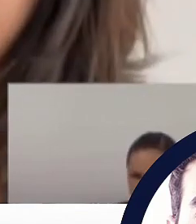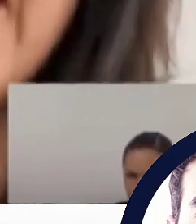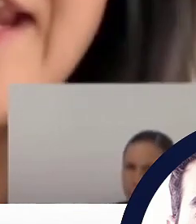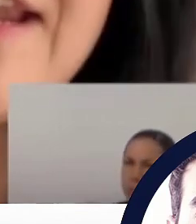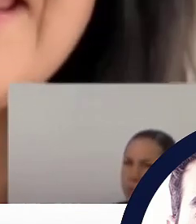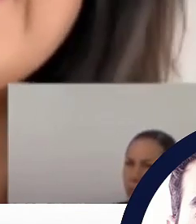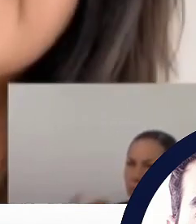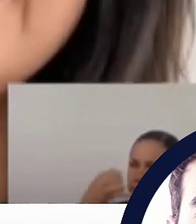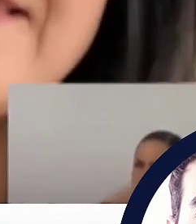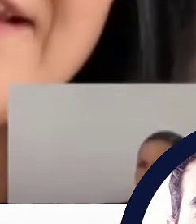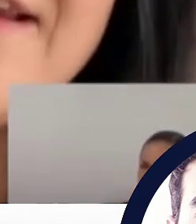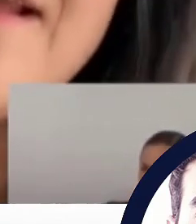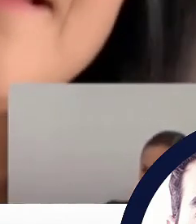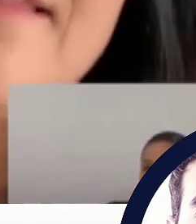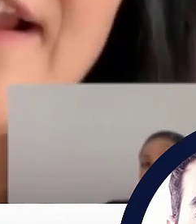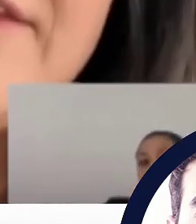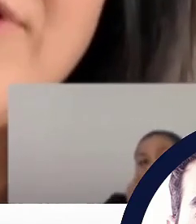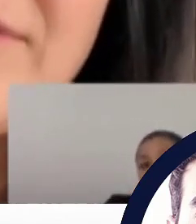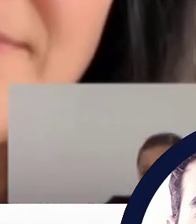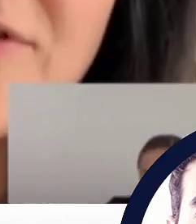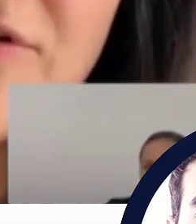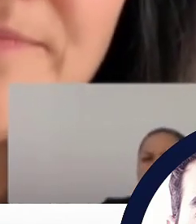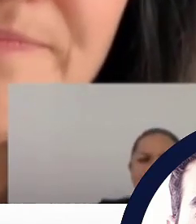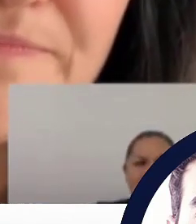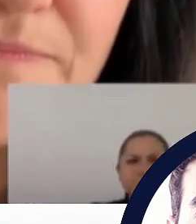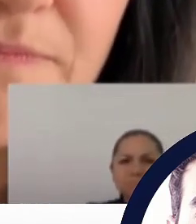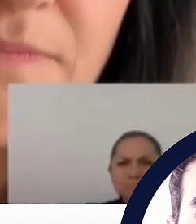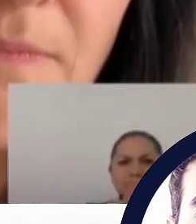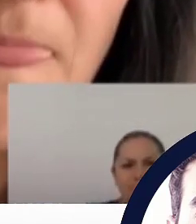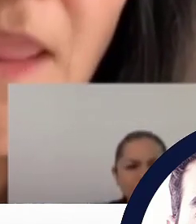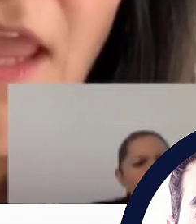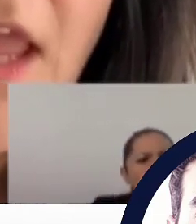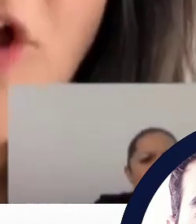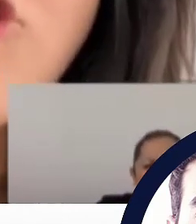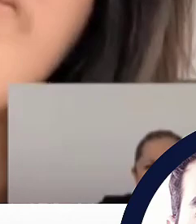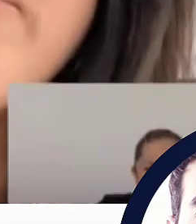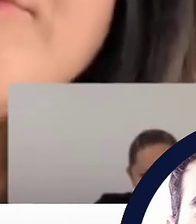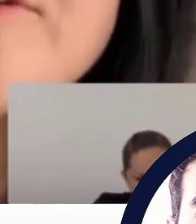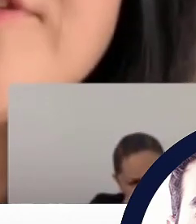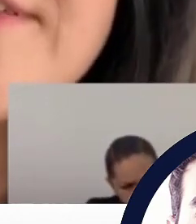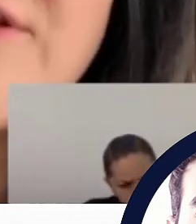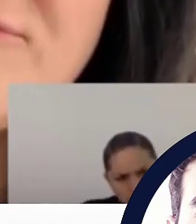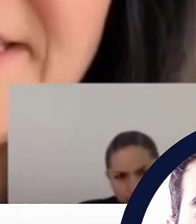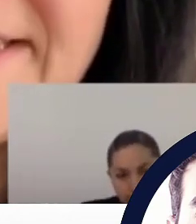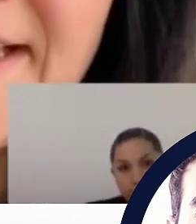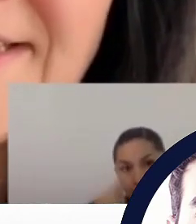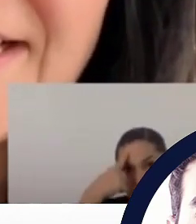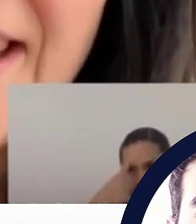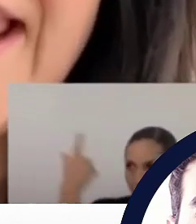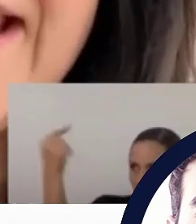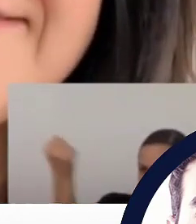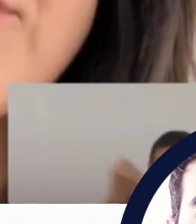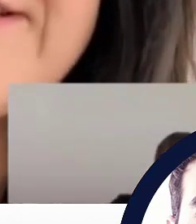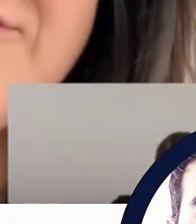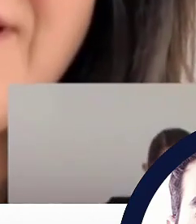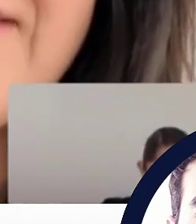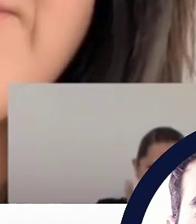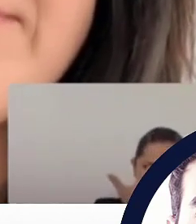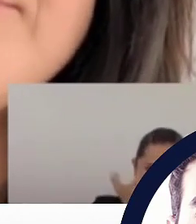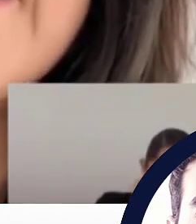un plazo de tiempo razonable que los movimientos de coyuntura. Por ejemplo, existen datos de